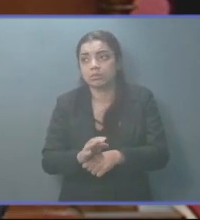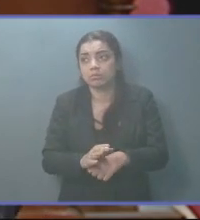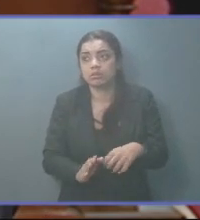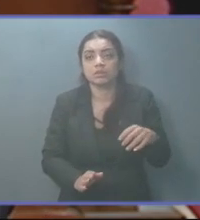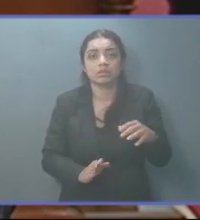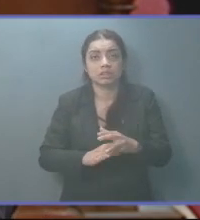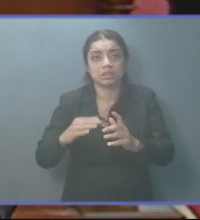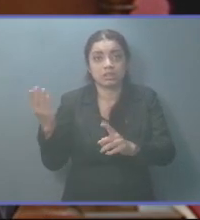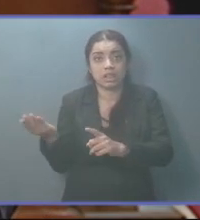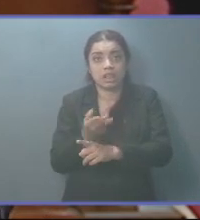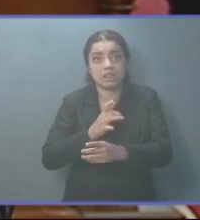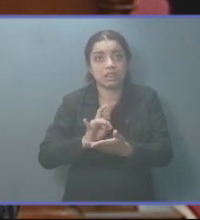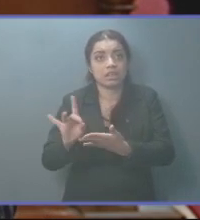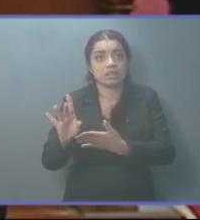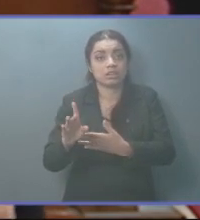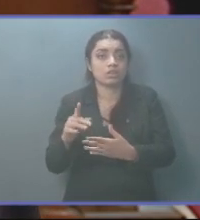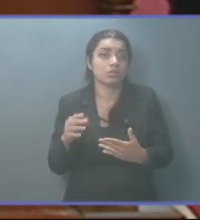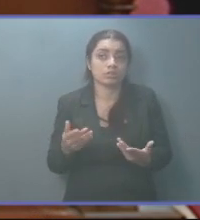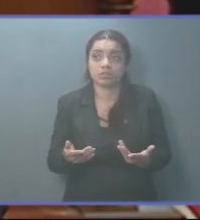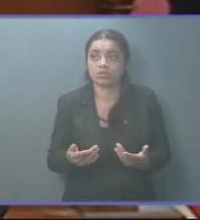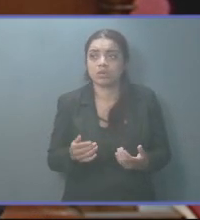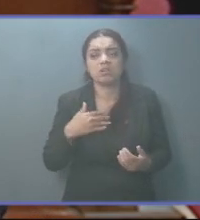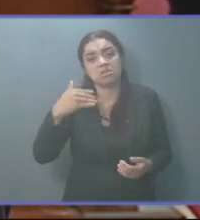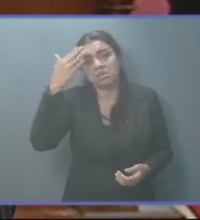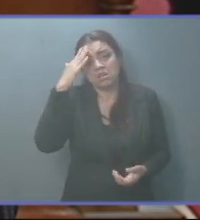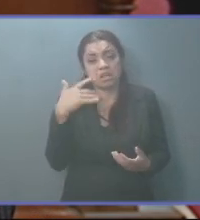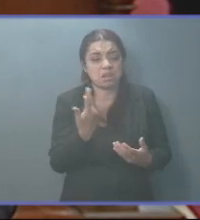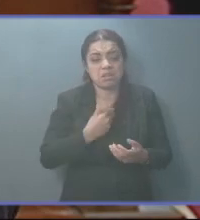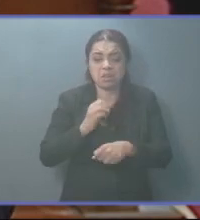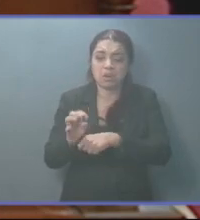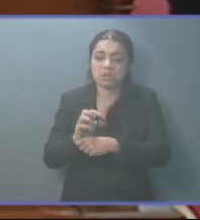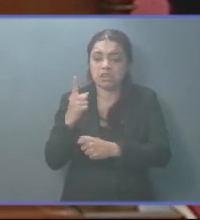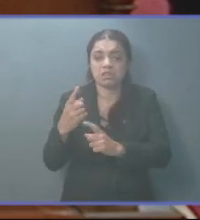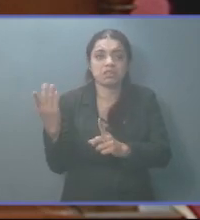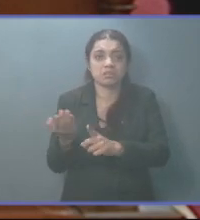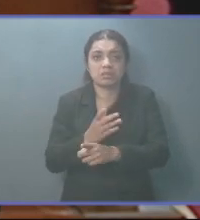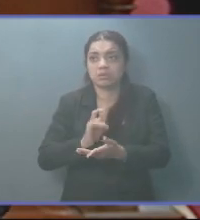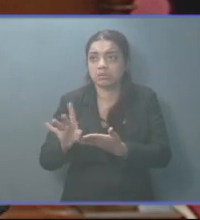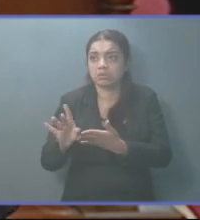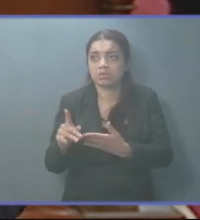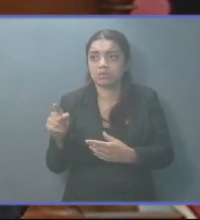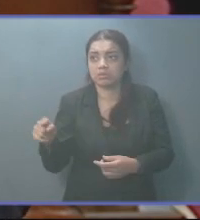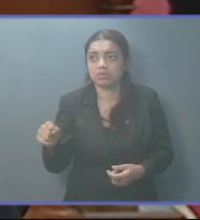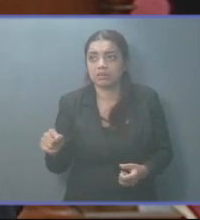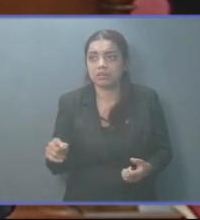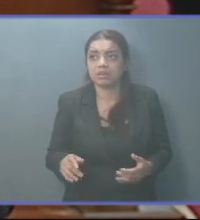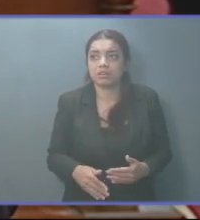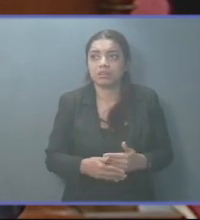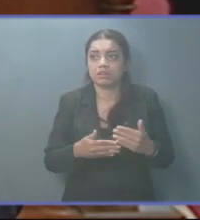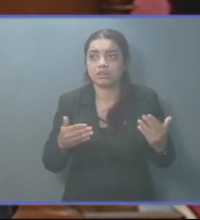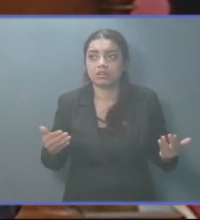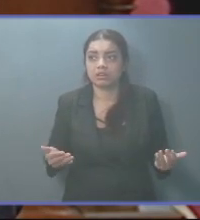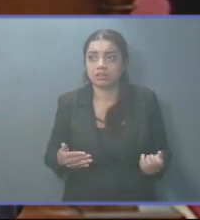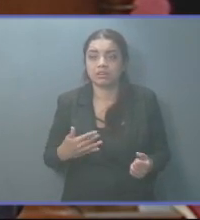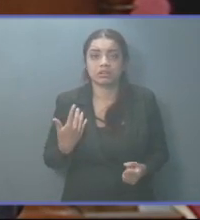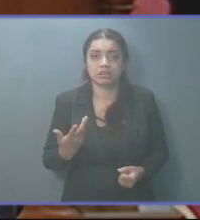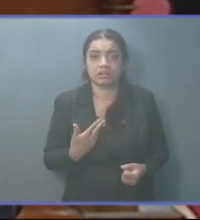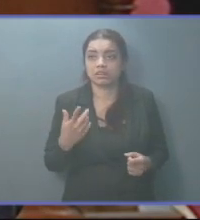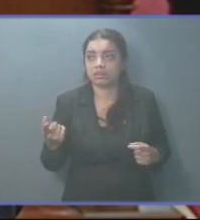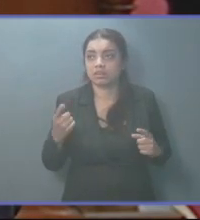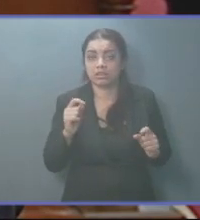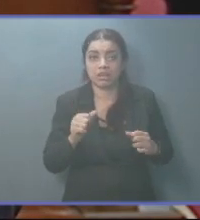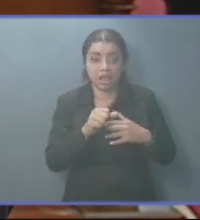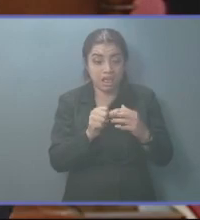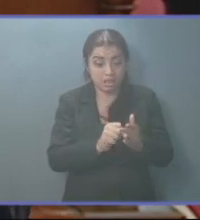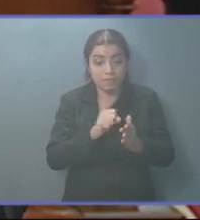destitución que no es vinculante, y lo digo categóricamente porque él no pertenece a la categoría que establece una vinculación para